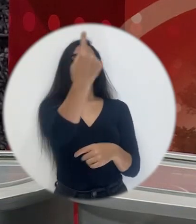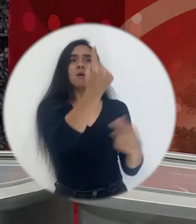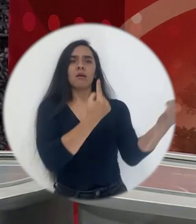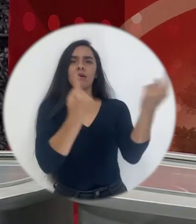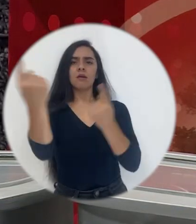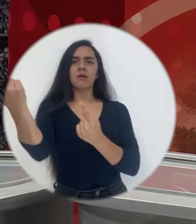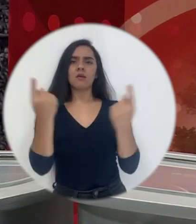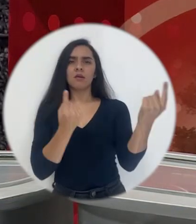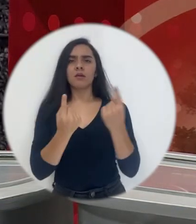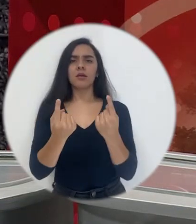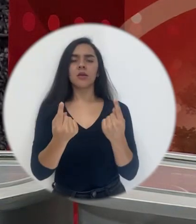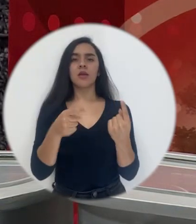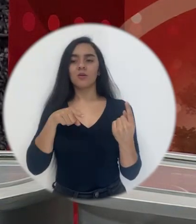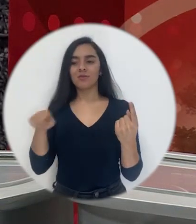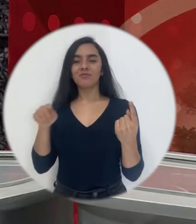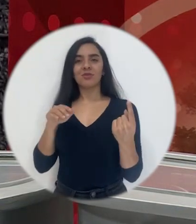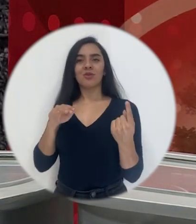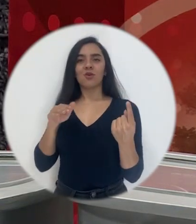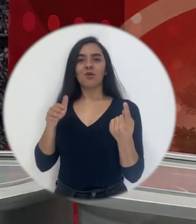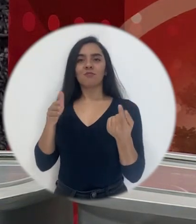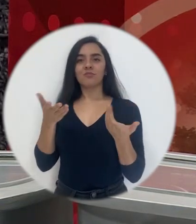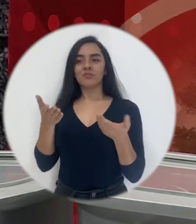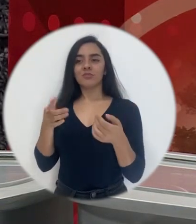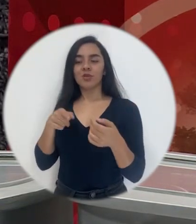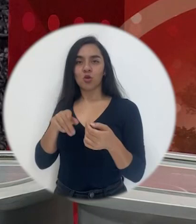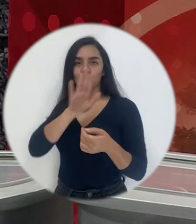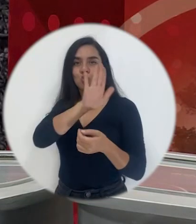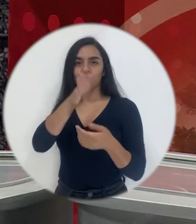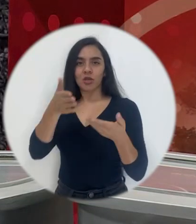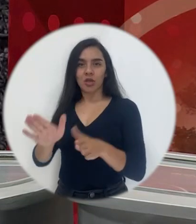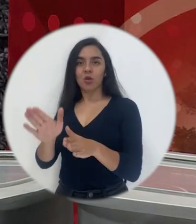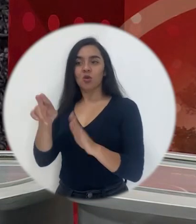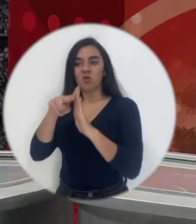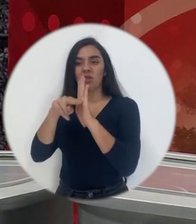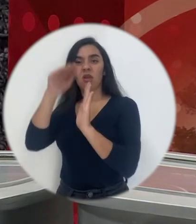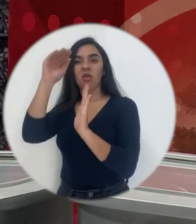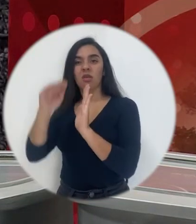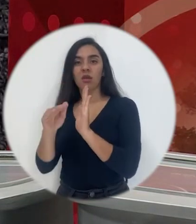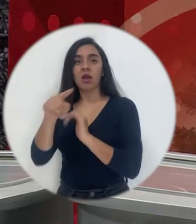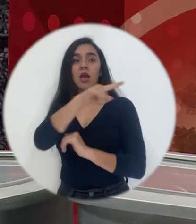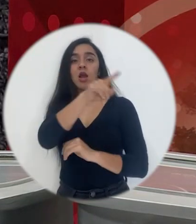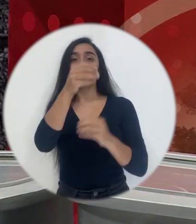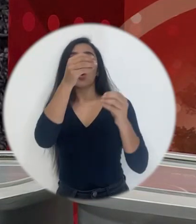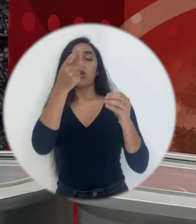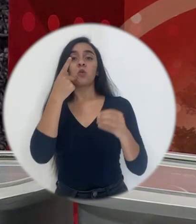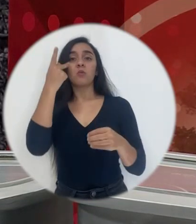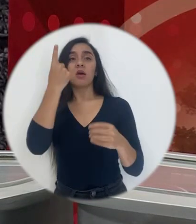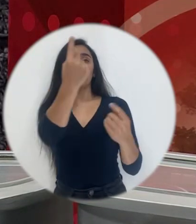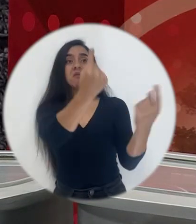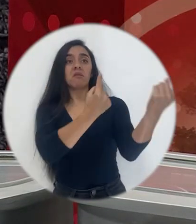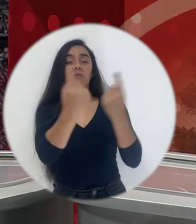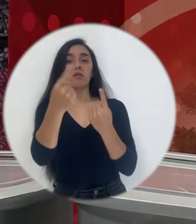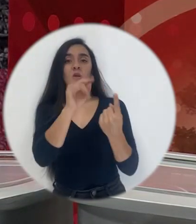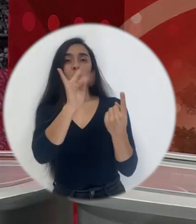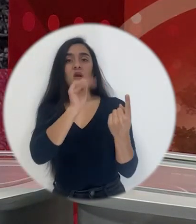llegaban cuando los chicos salían un poco bajo en mate y llegaban con la actitud de